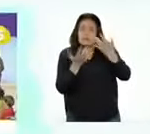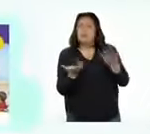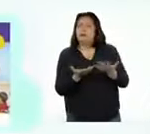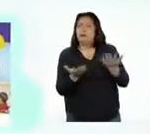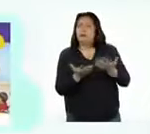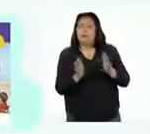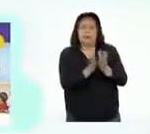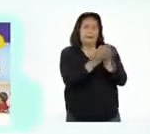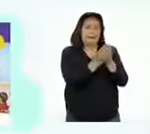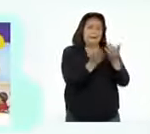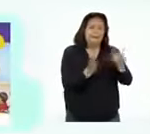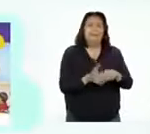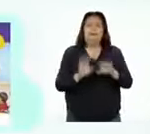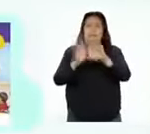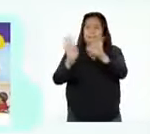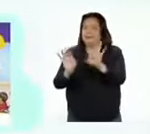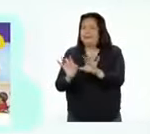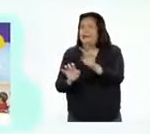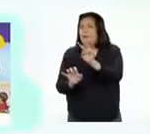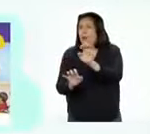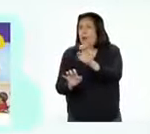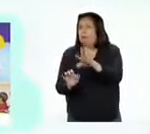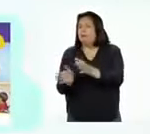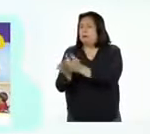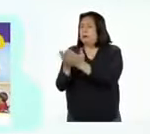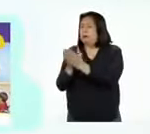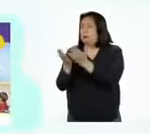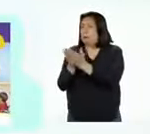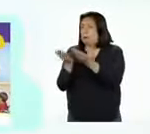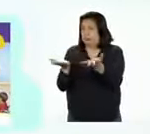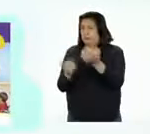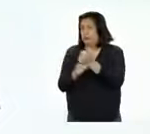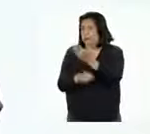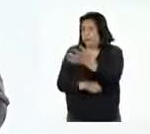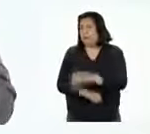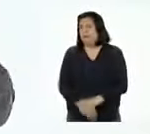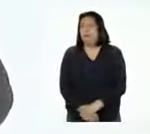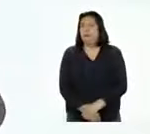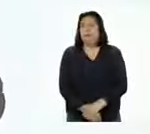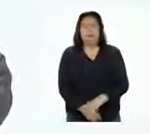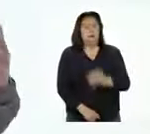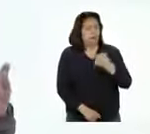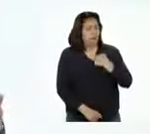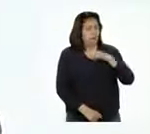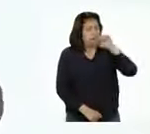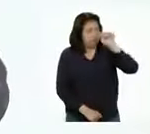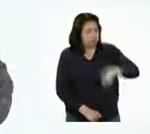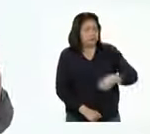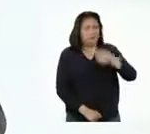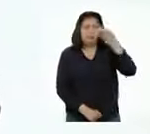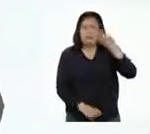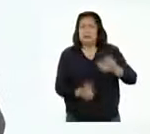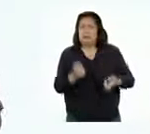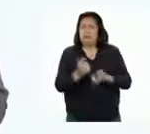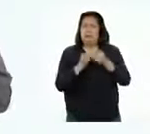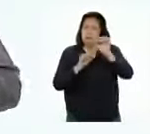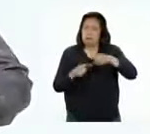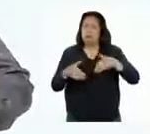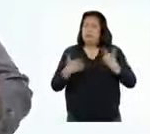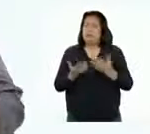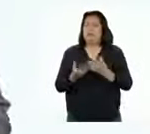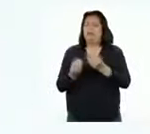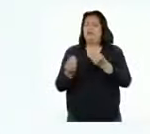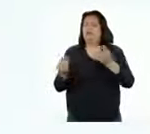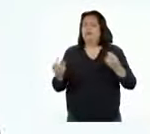en libros, páginas web y sus cuadernos de trabajo. Estoy segura de que podrán armar